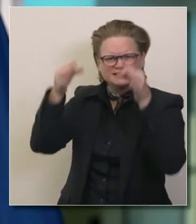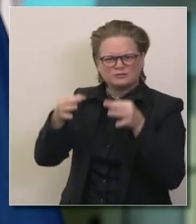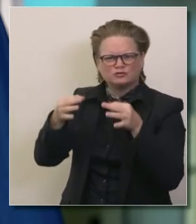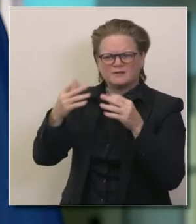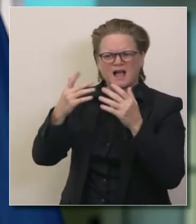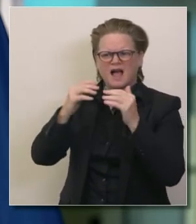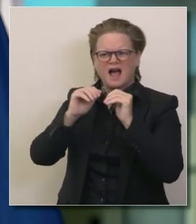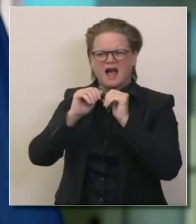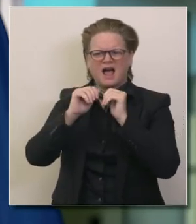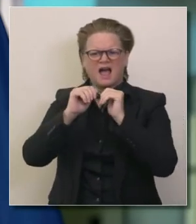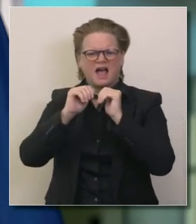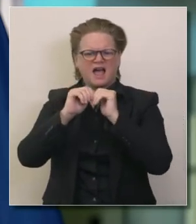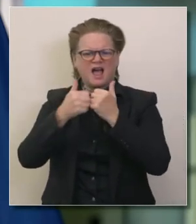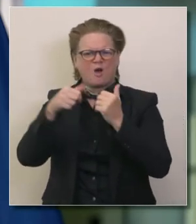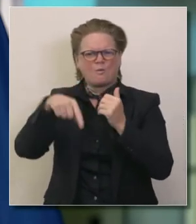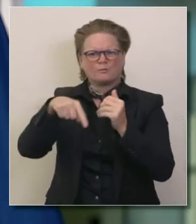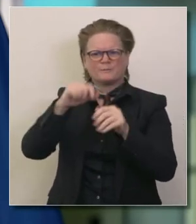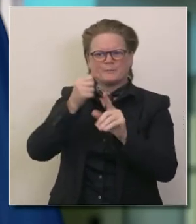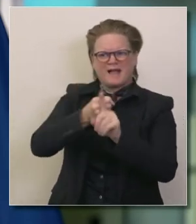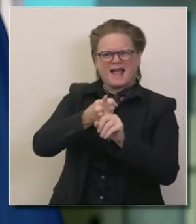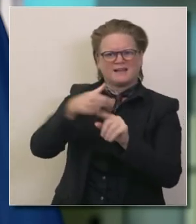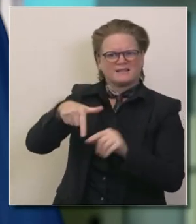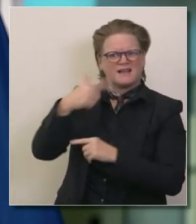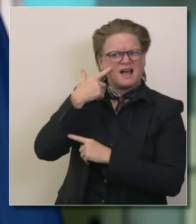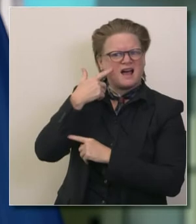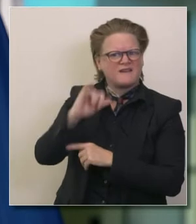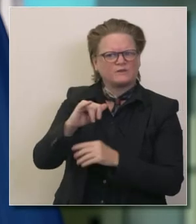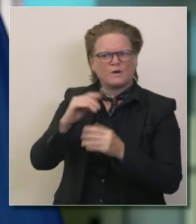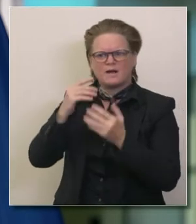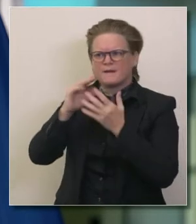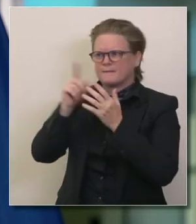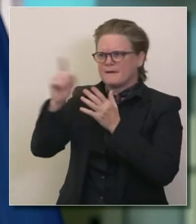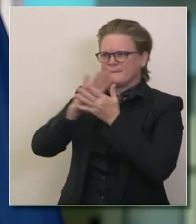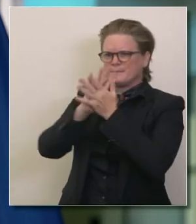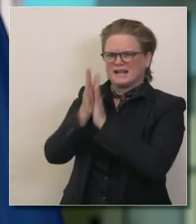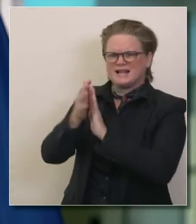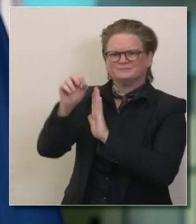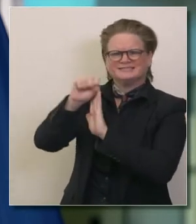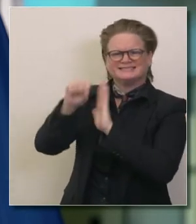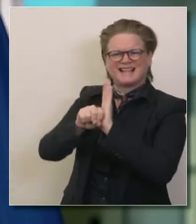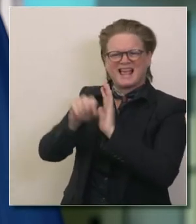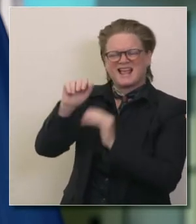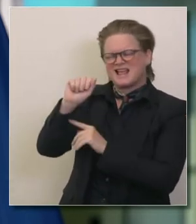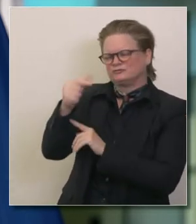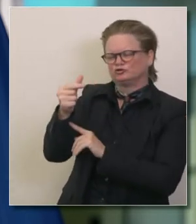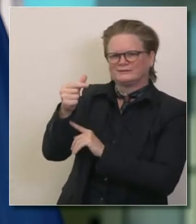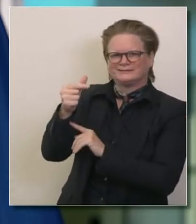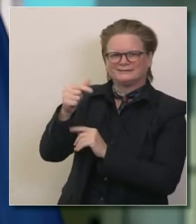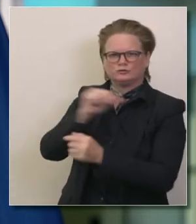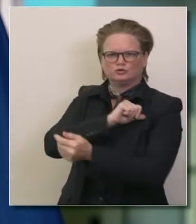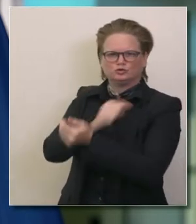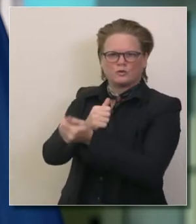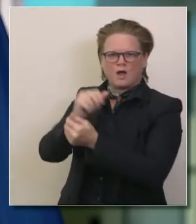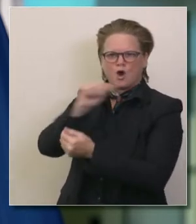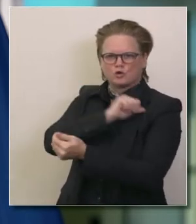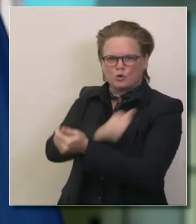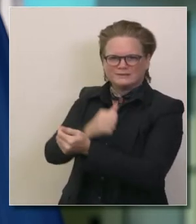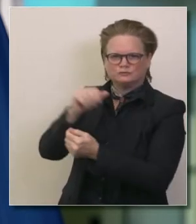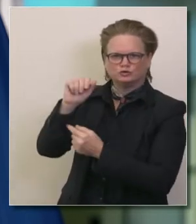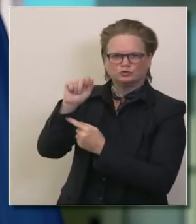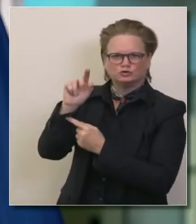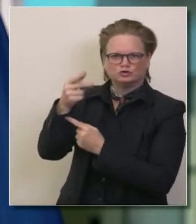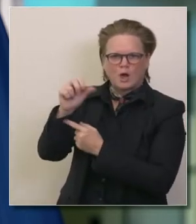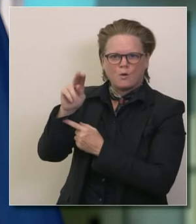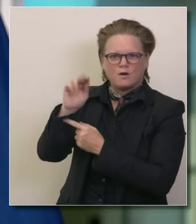cómo es que el estado de California va a mejorar con Javier Becerra para nosotros es algo que realmente ha